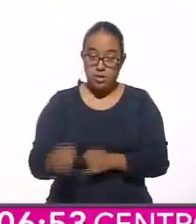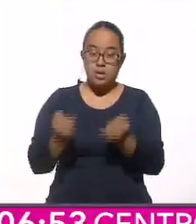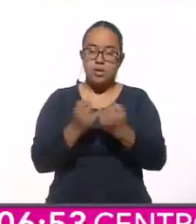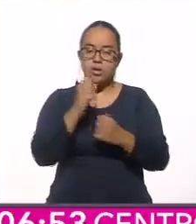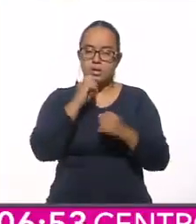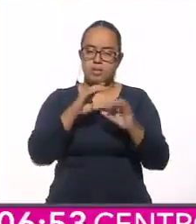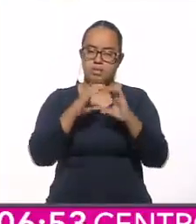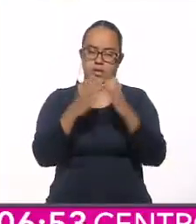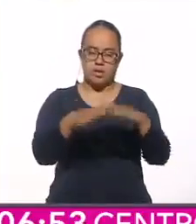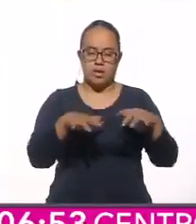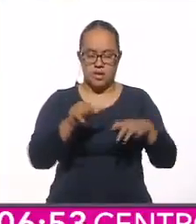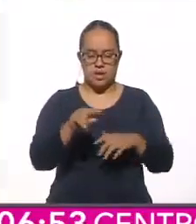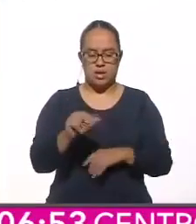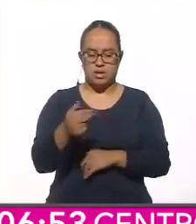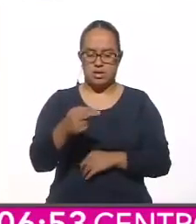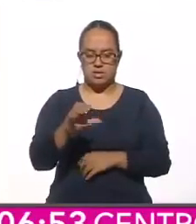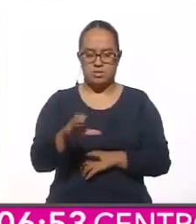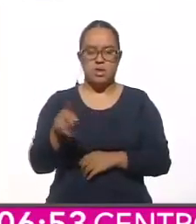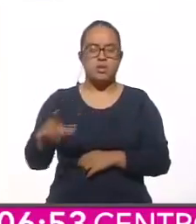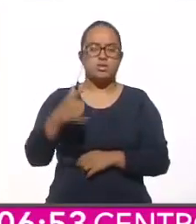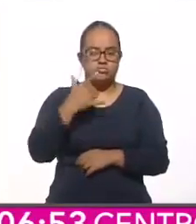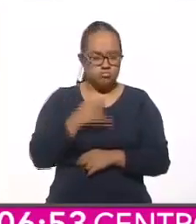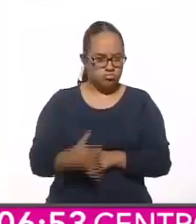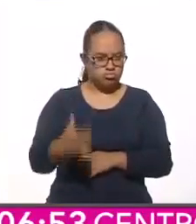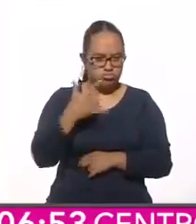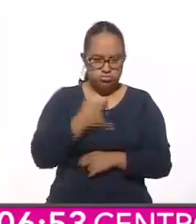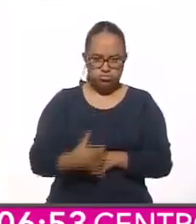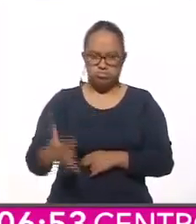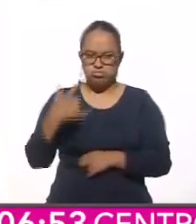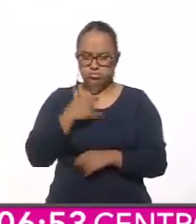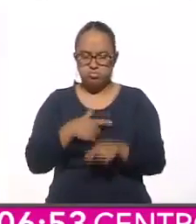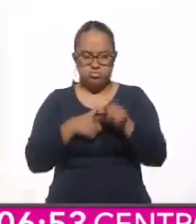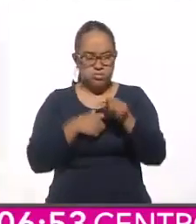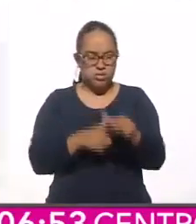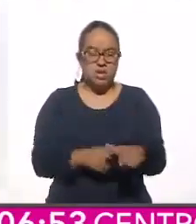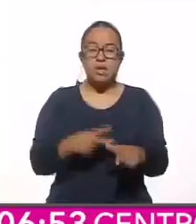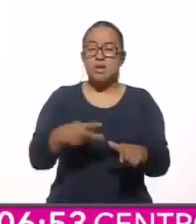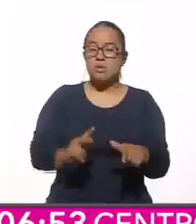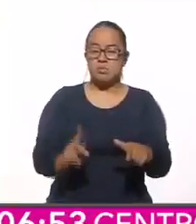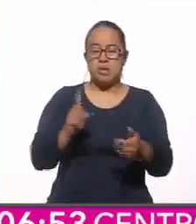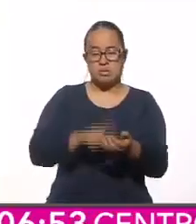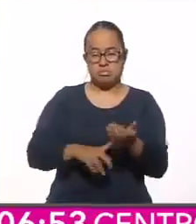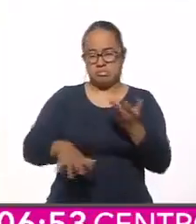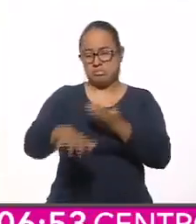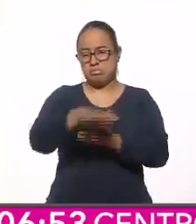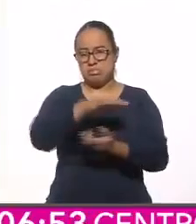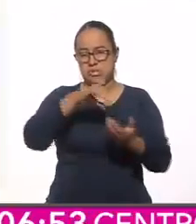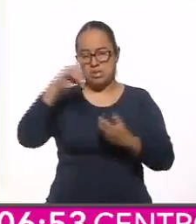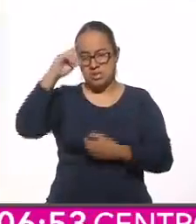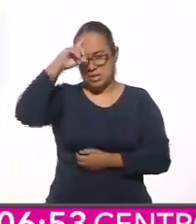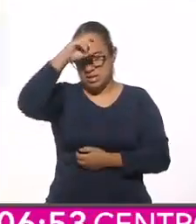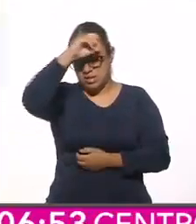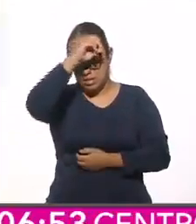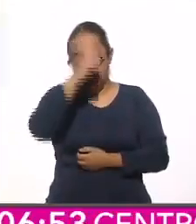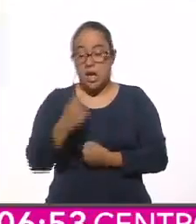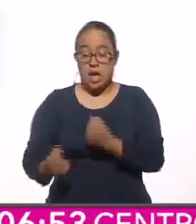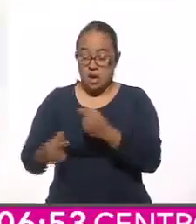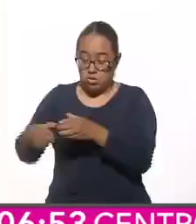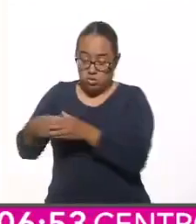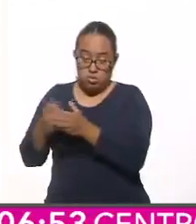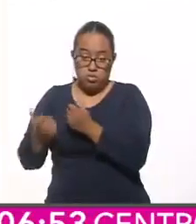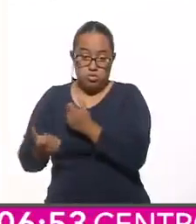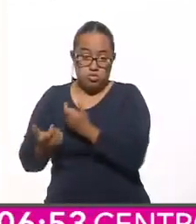del Congreso de Anáhuac, la lucha insurgente vivió sus años más difíciles. Solo un puñado de rebeldes